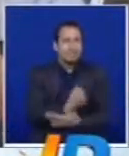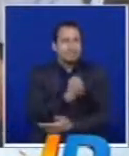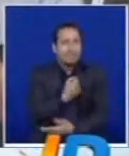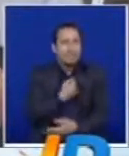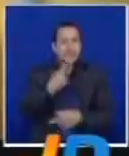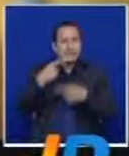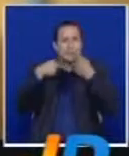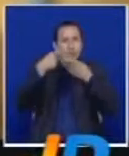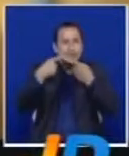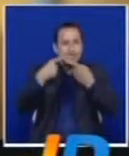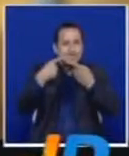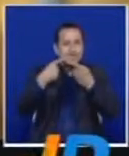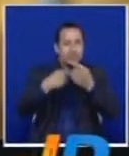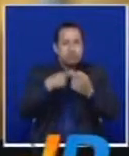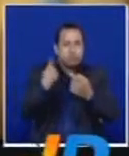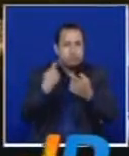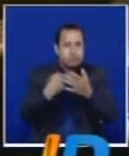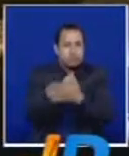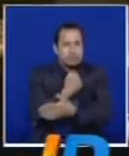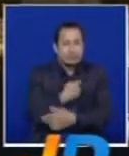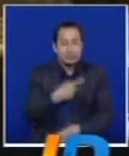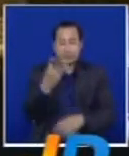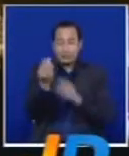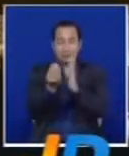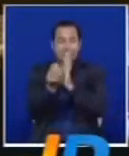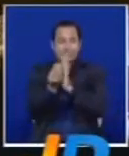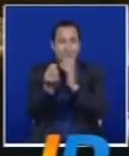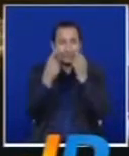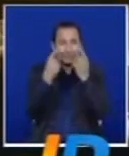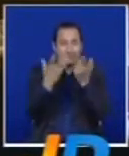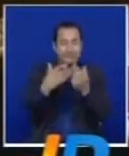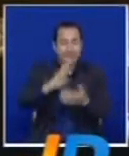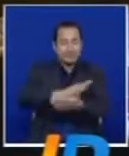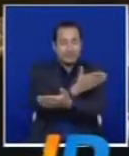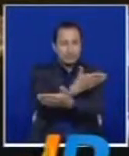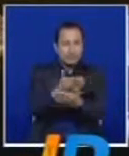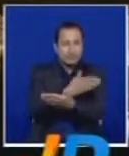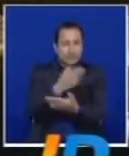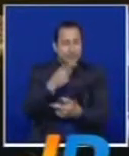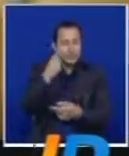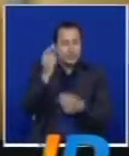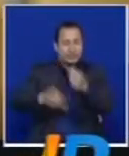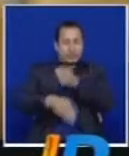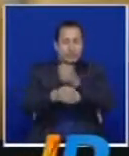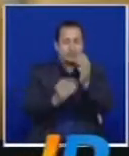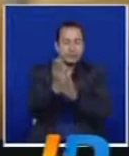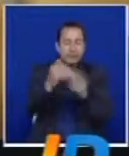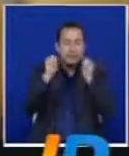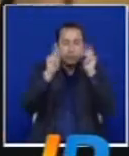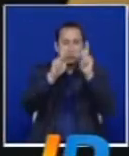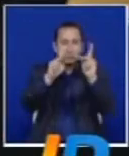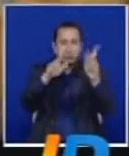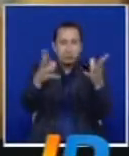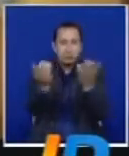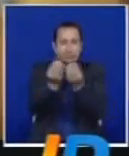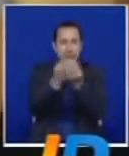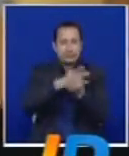argumentos, logramos cosas. Los exintegrantes de Voz Baze han posicionado sus canciones y esperan seguir contando con el apoyo de los caleños.